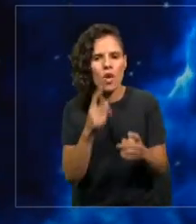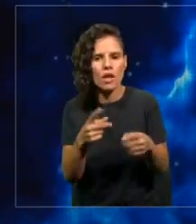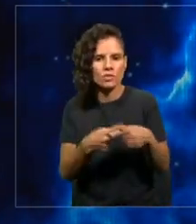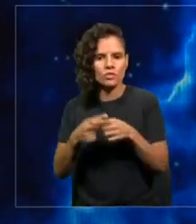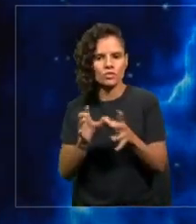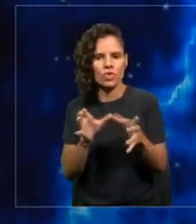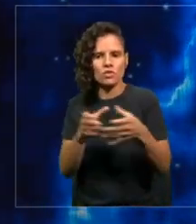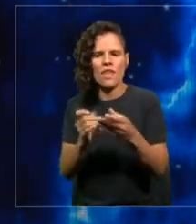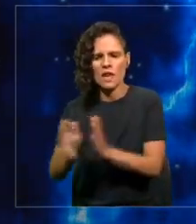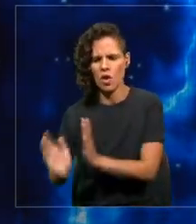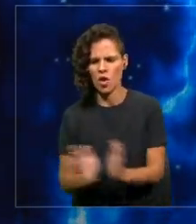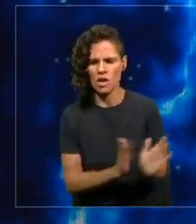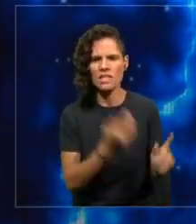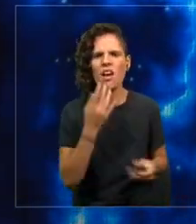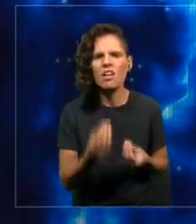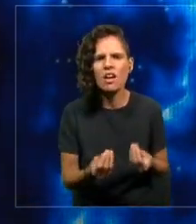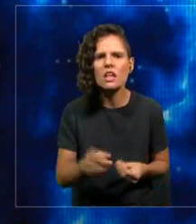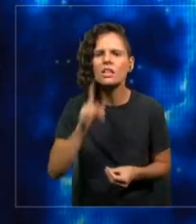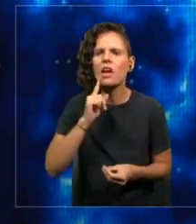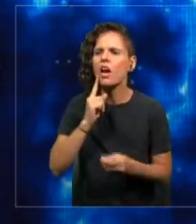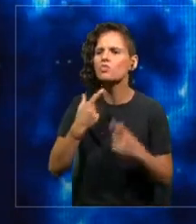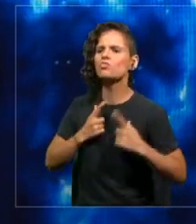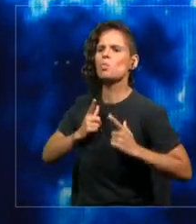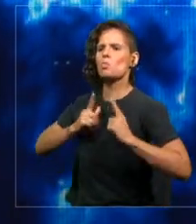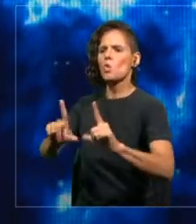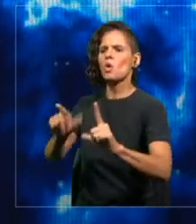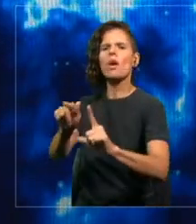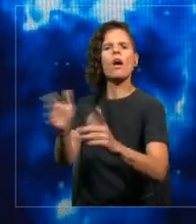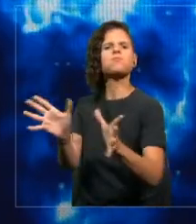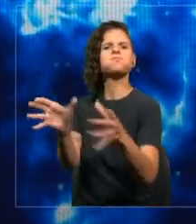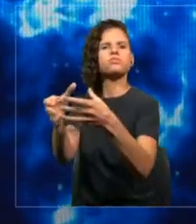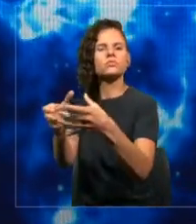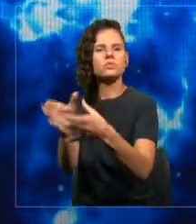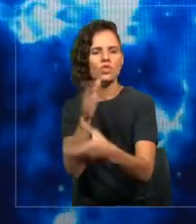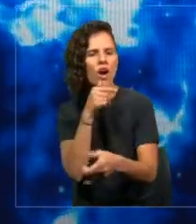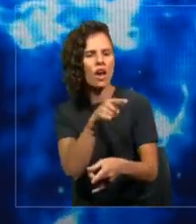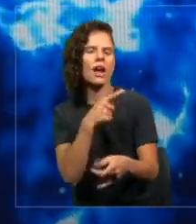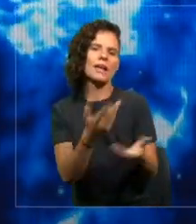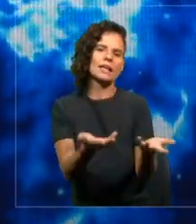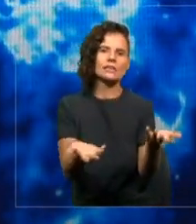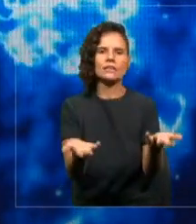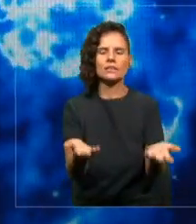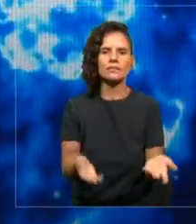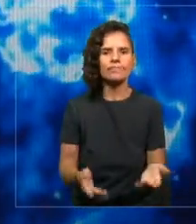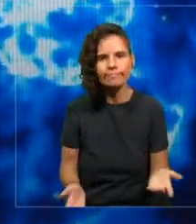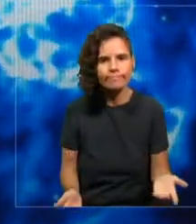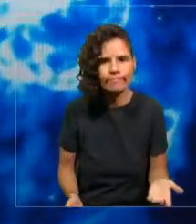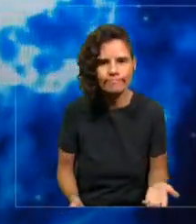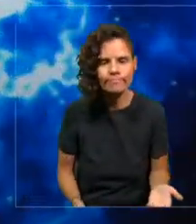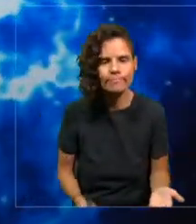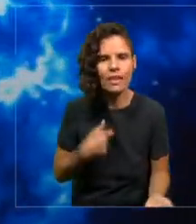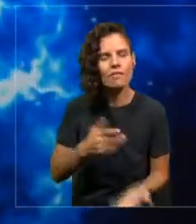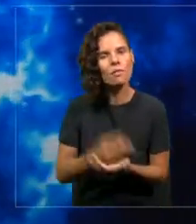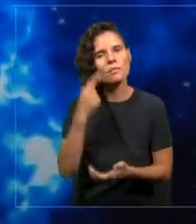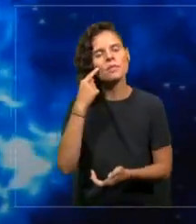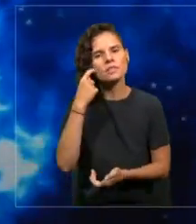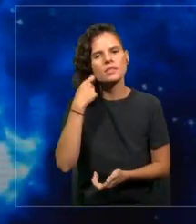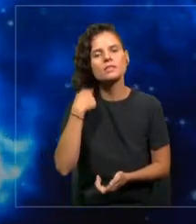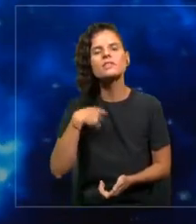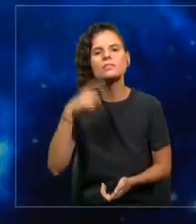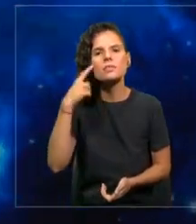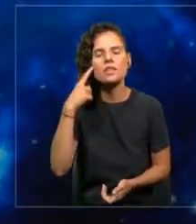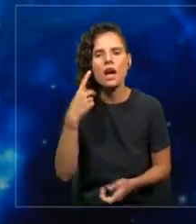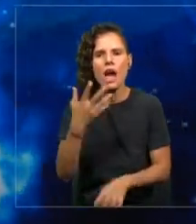en función a quién tiene un título universitario o no. Tenemos que pensar que pueden haber que pueden muchos